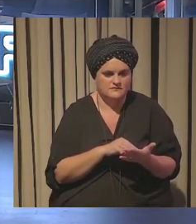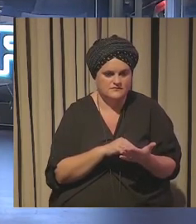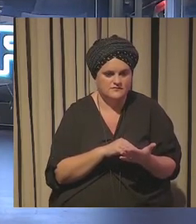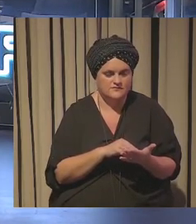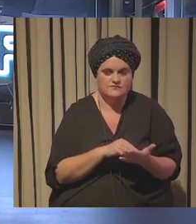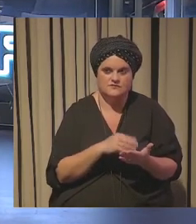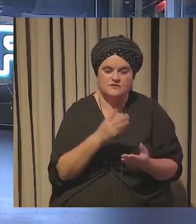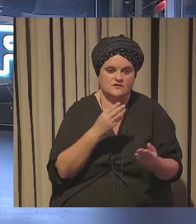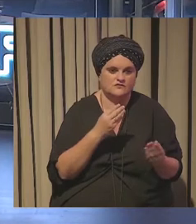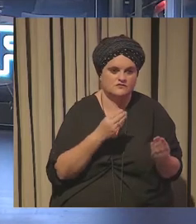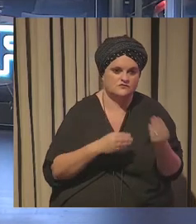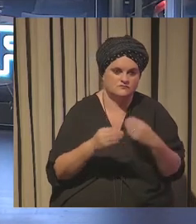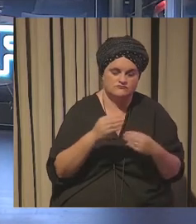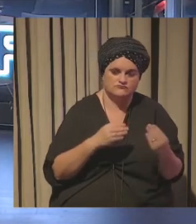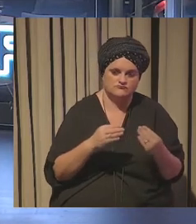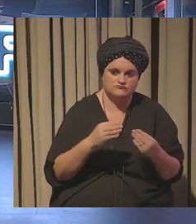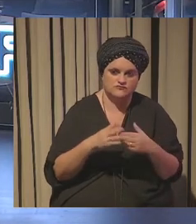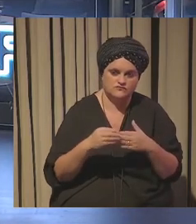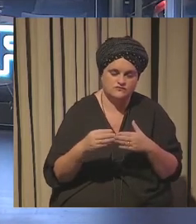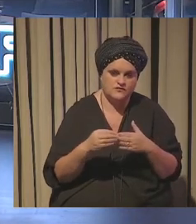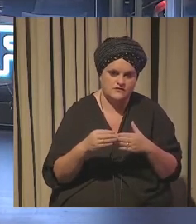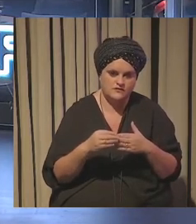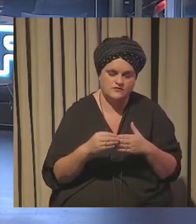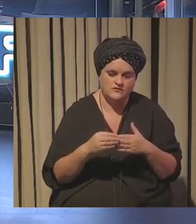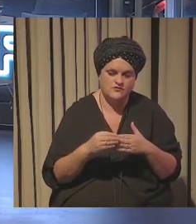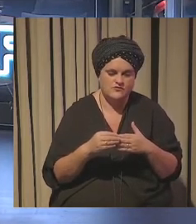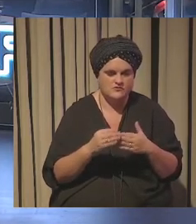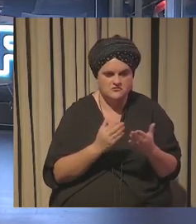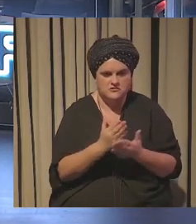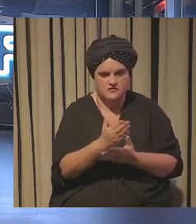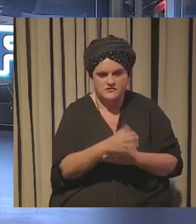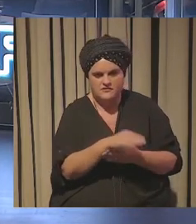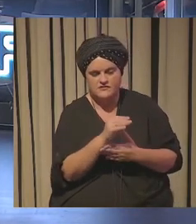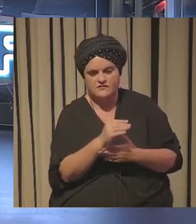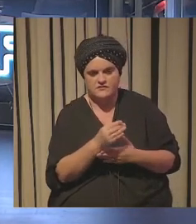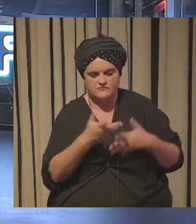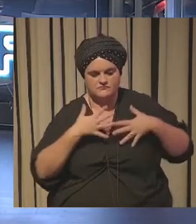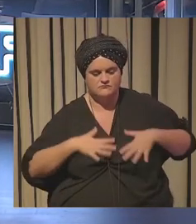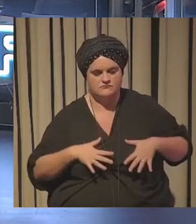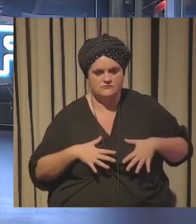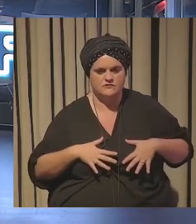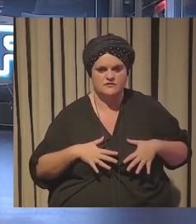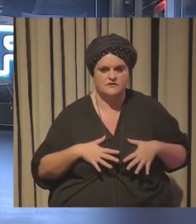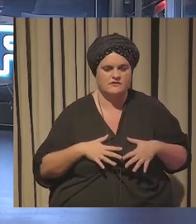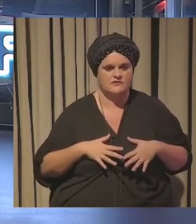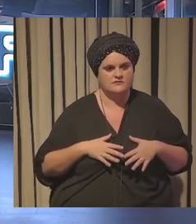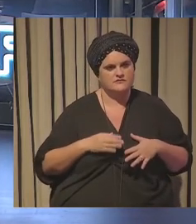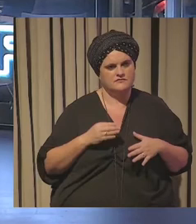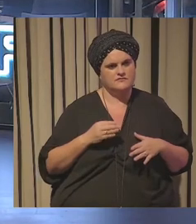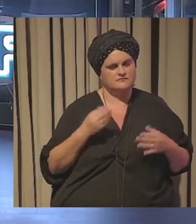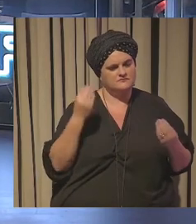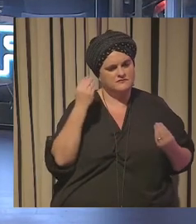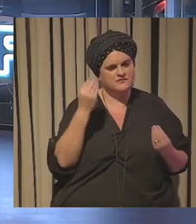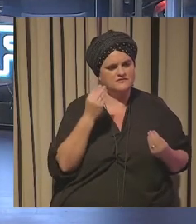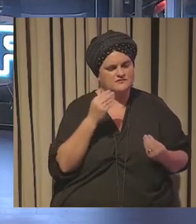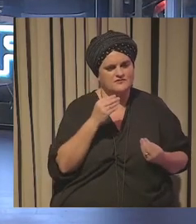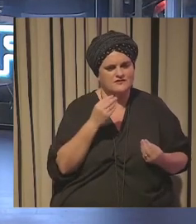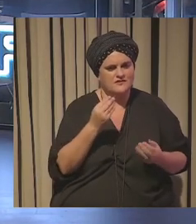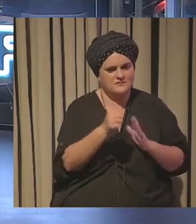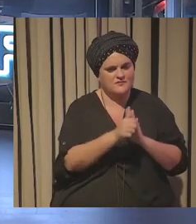consumidor entiende esa tendencia y la hace suya con lo cual bueno creo que podemos augurar éxito a este programa